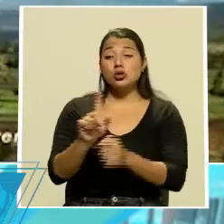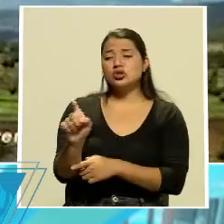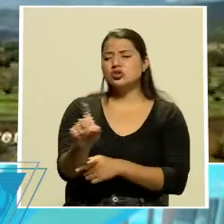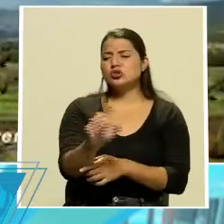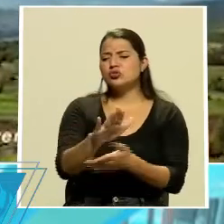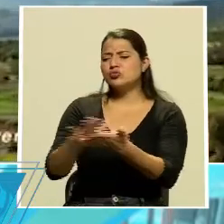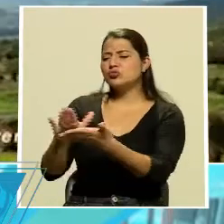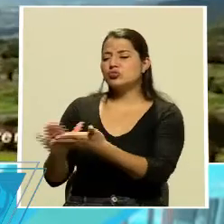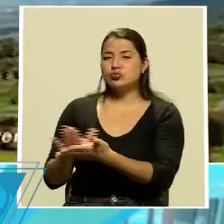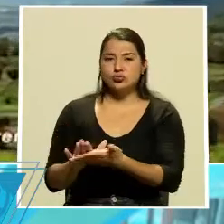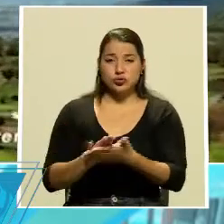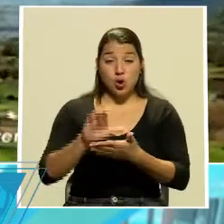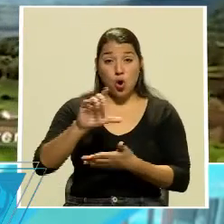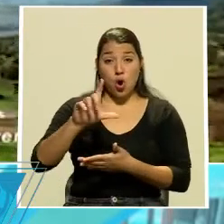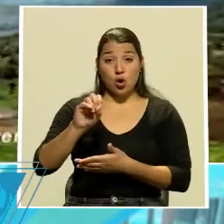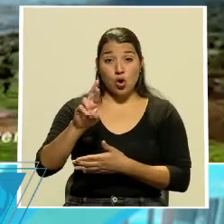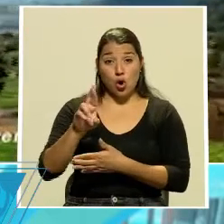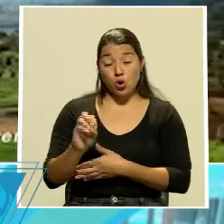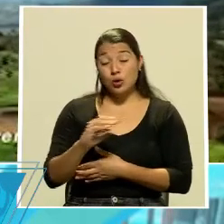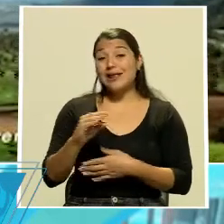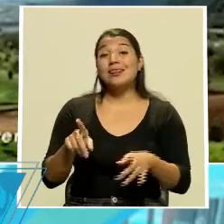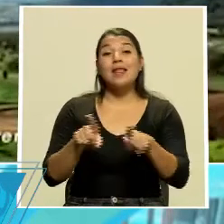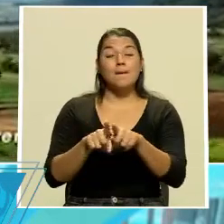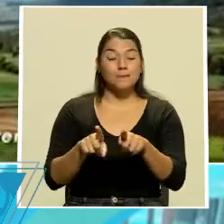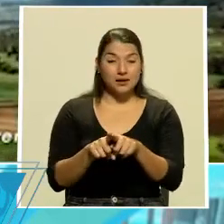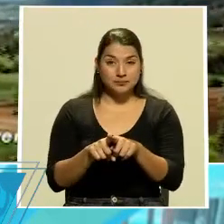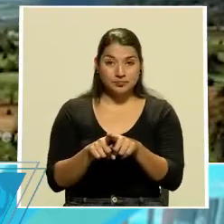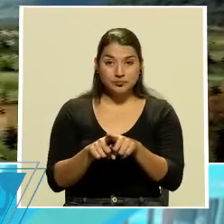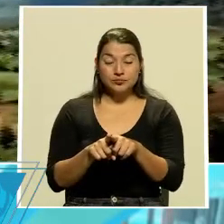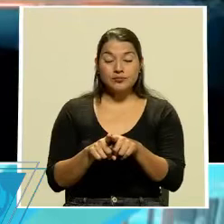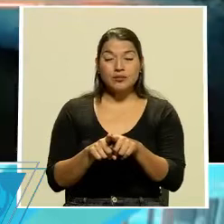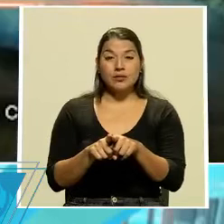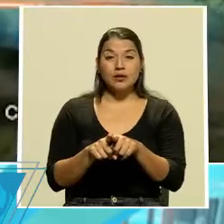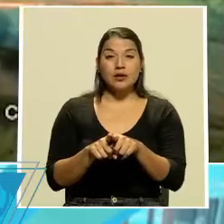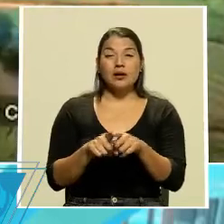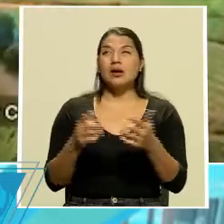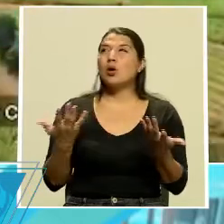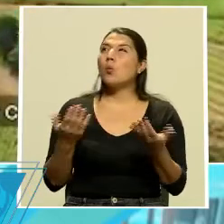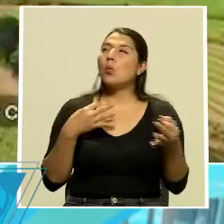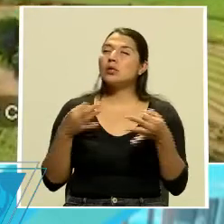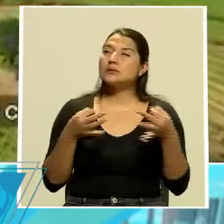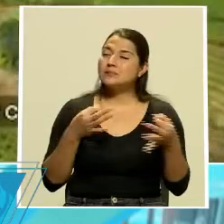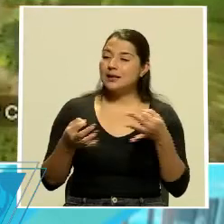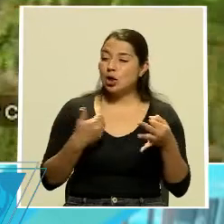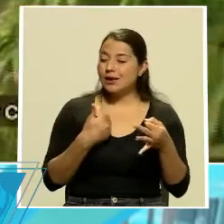diferentes, digamos, diferentes, ¿cómo le puedo decir? decir,